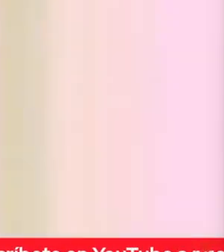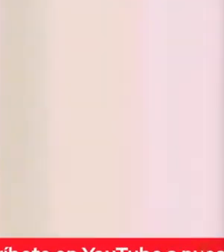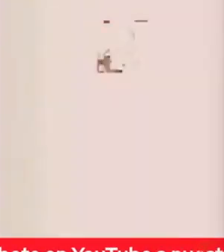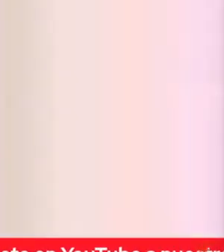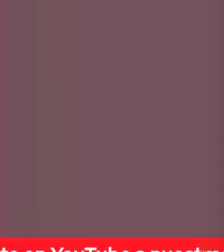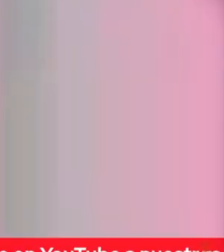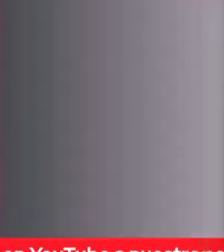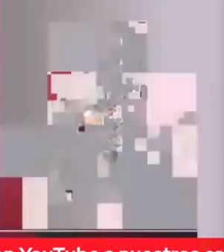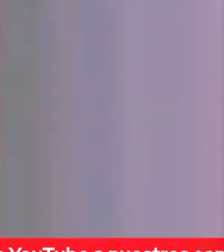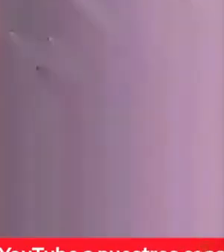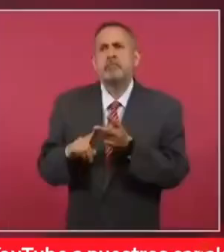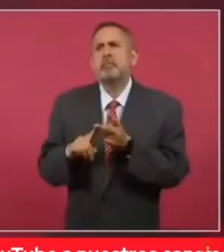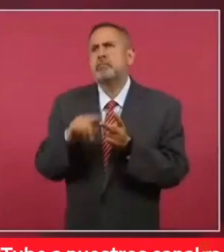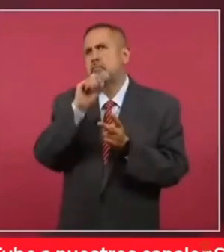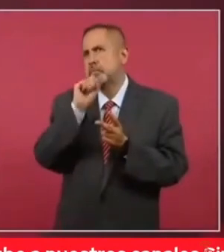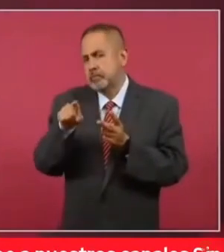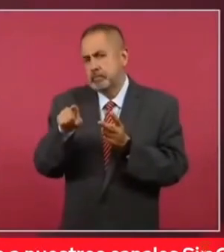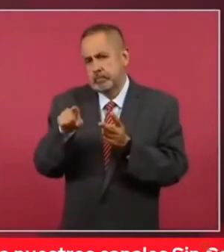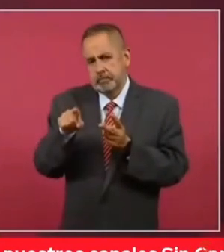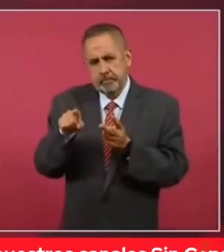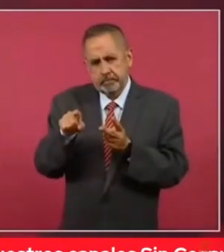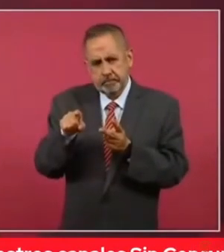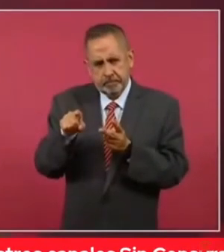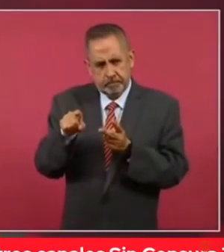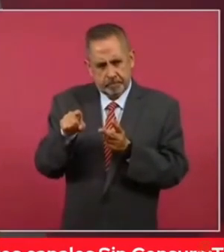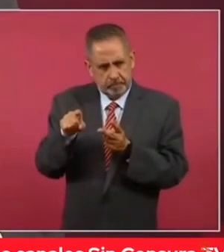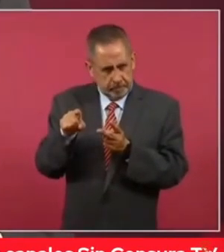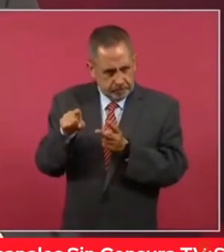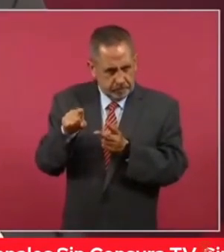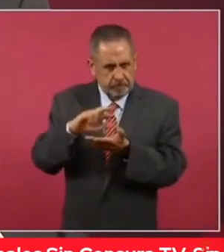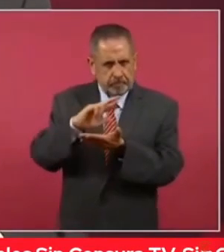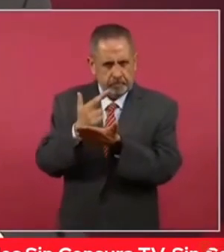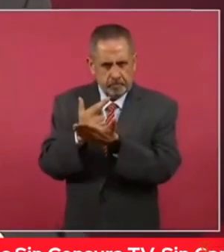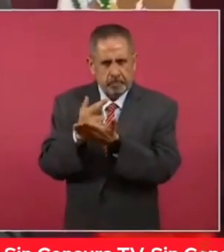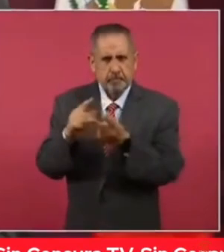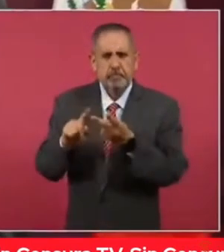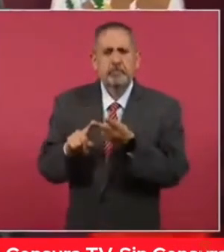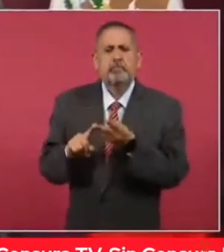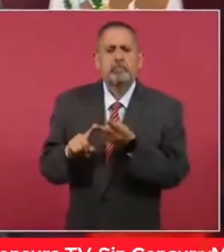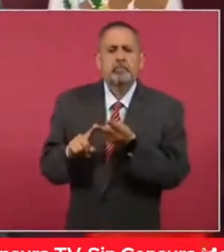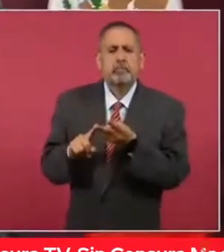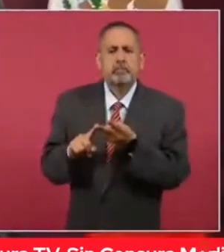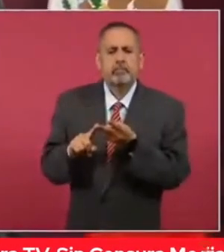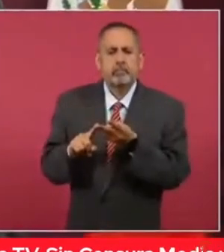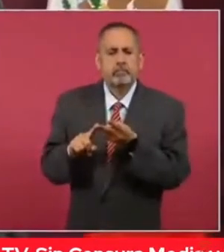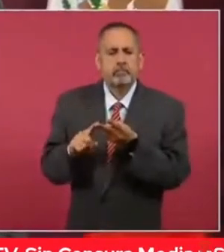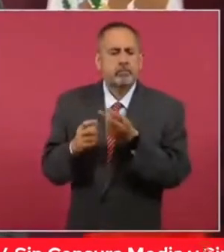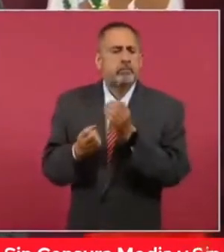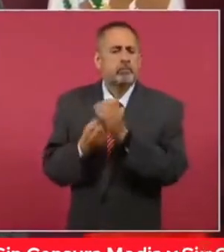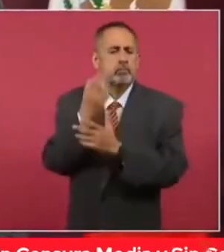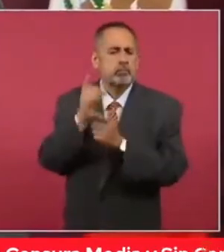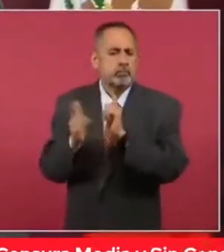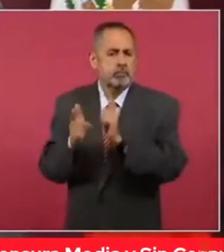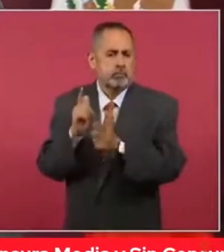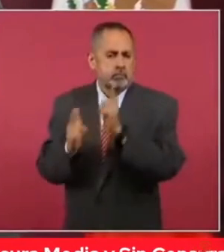Matamoros, vamos a Reynosa y a Nuevo Laredo,